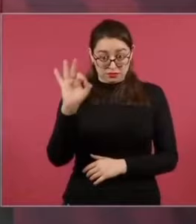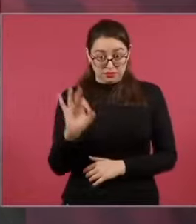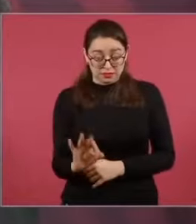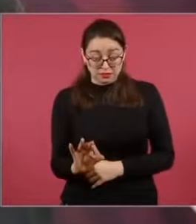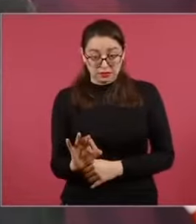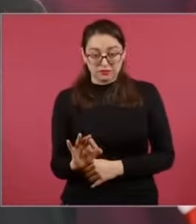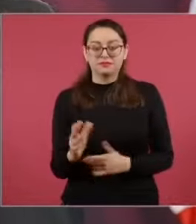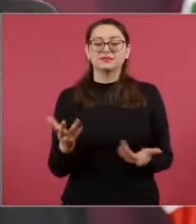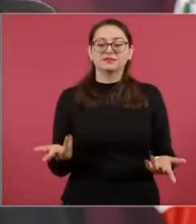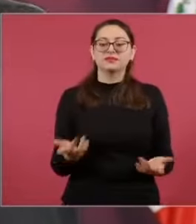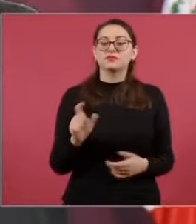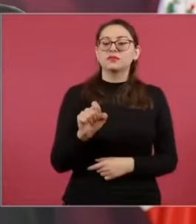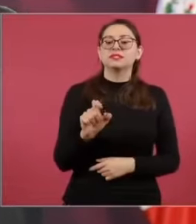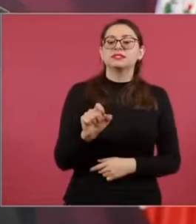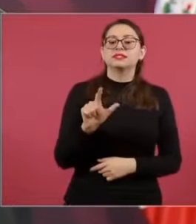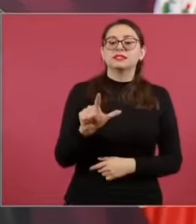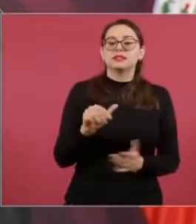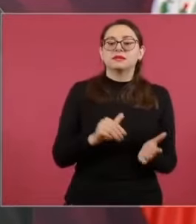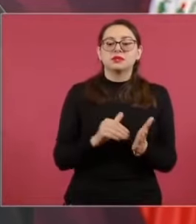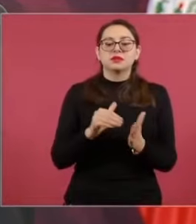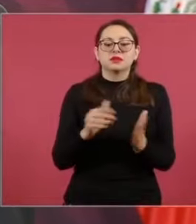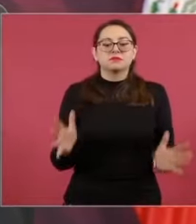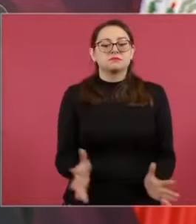son 27 millones.